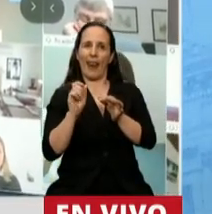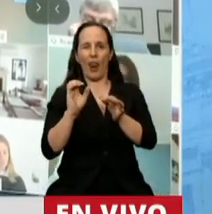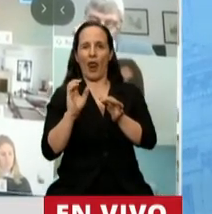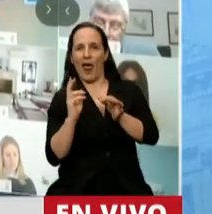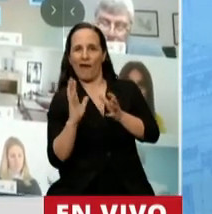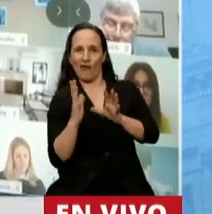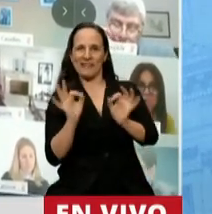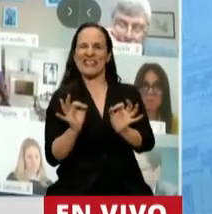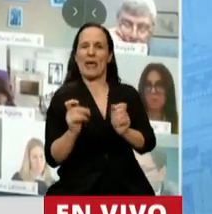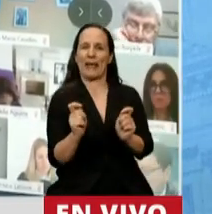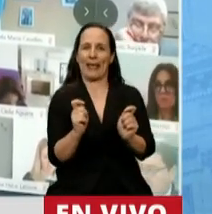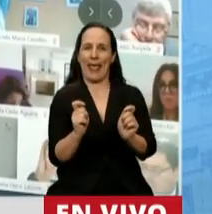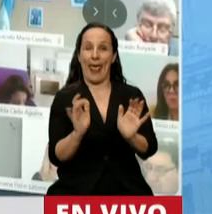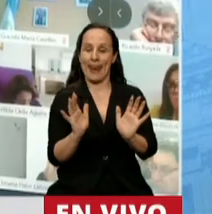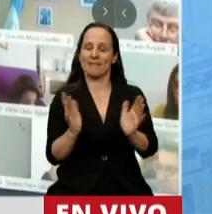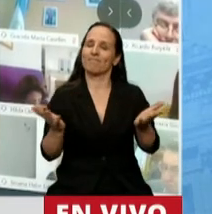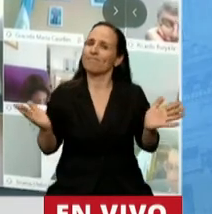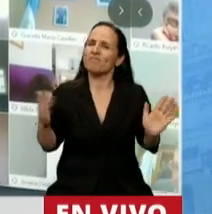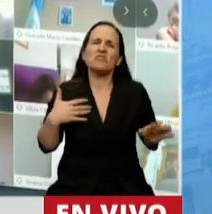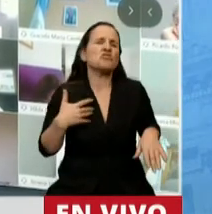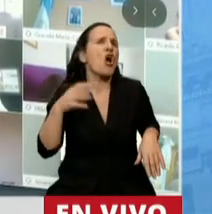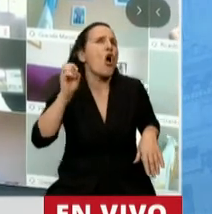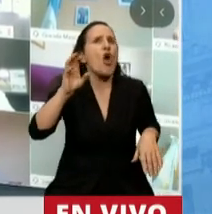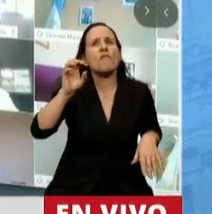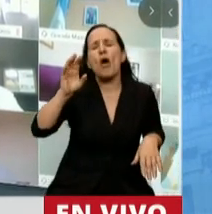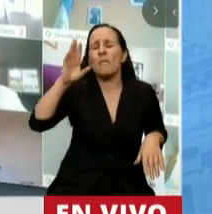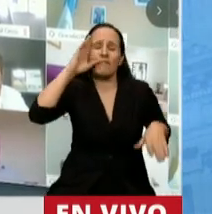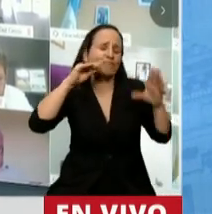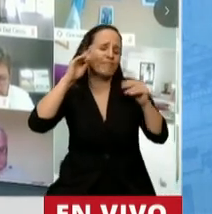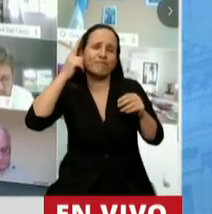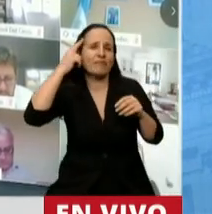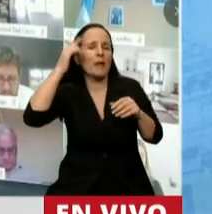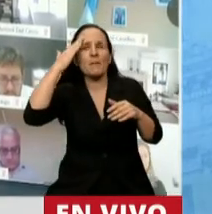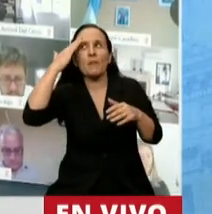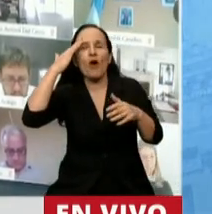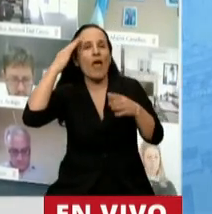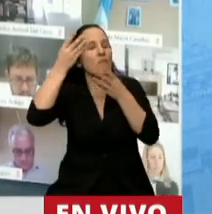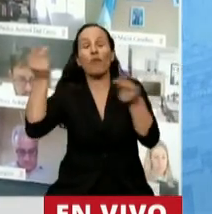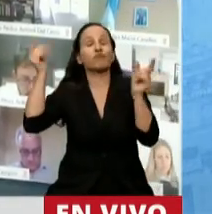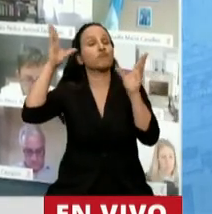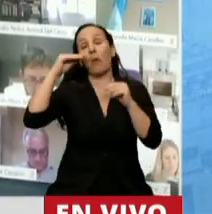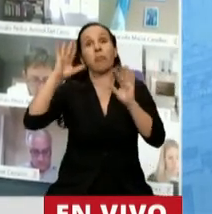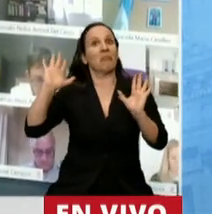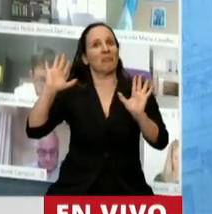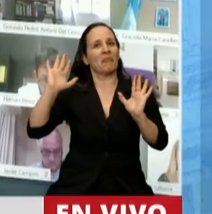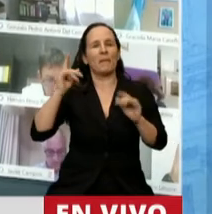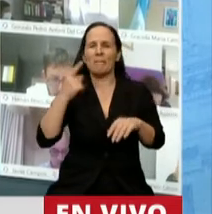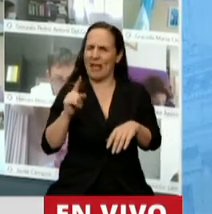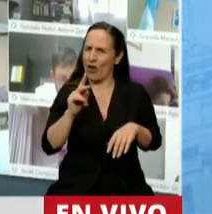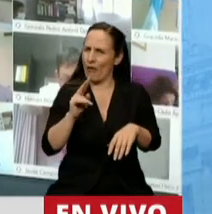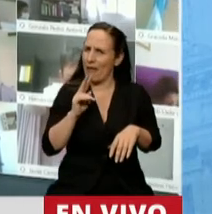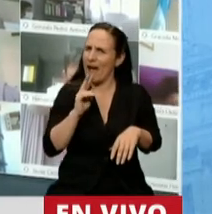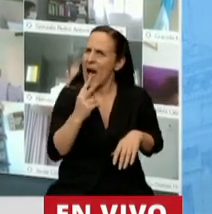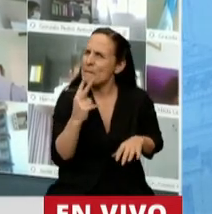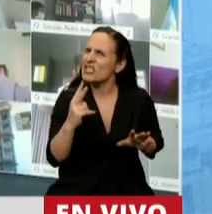bueno, la verdad que de los nombres no me acuerdo, porque mi memoria los ha borrado probablemente, pero recuerdo los apellidos,